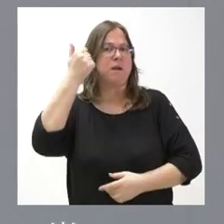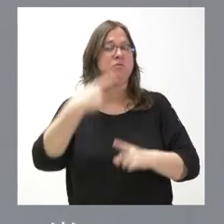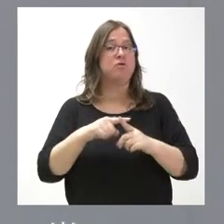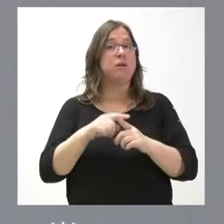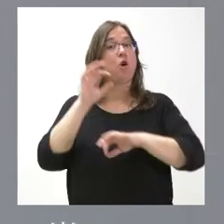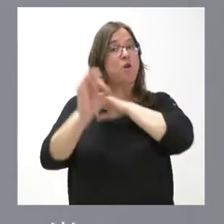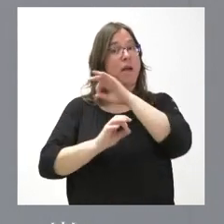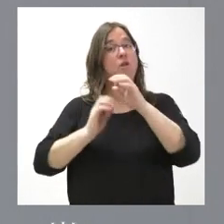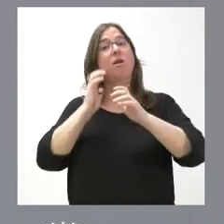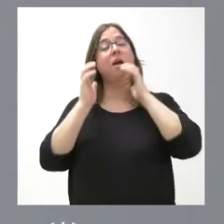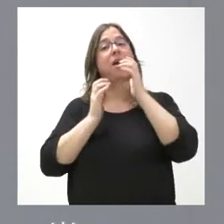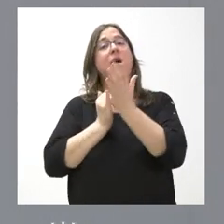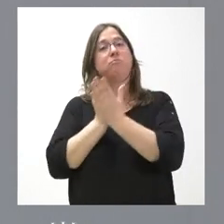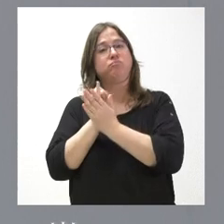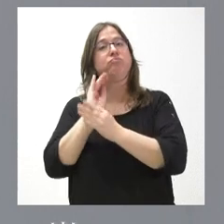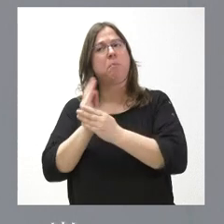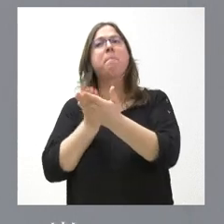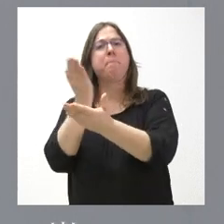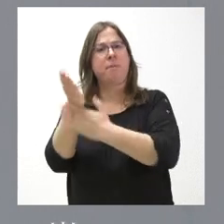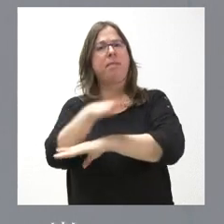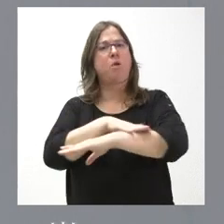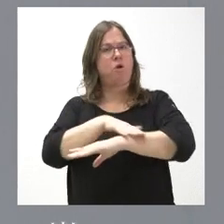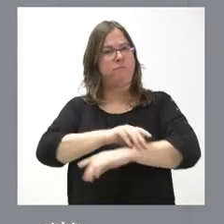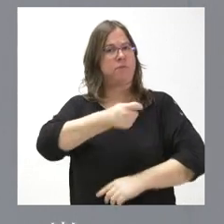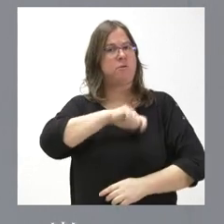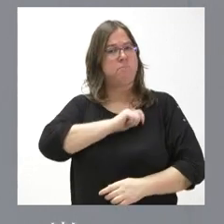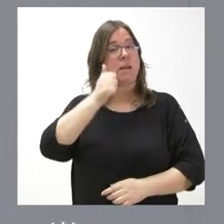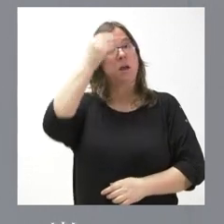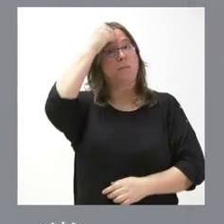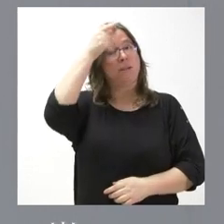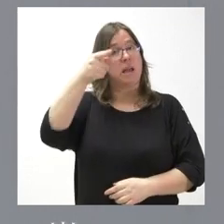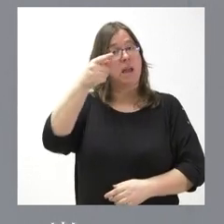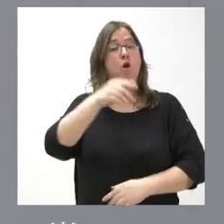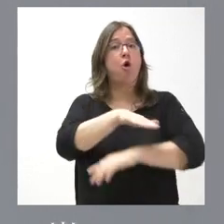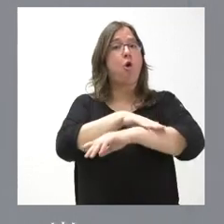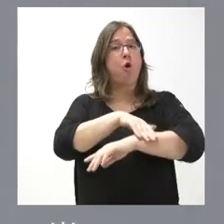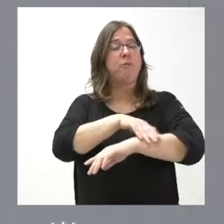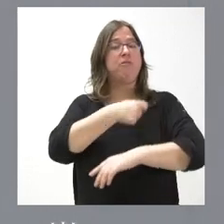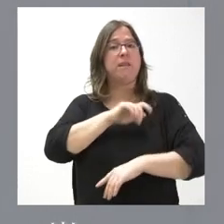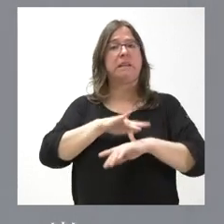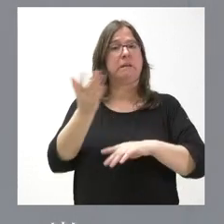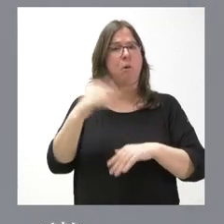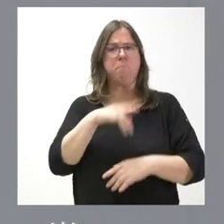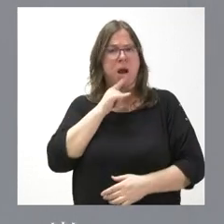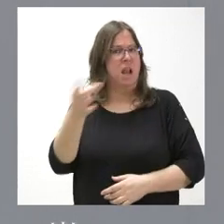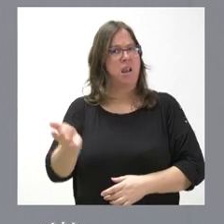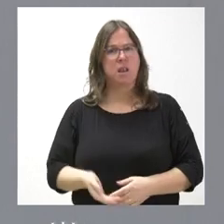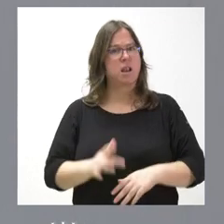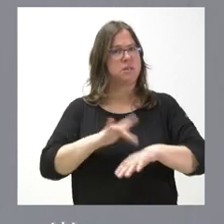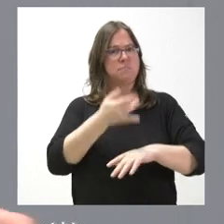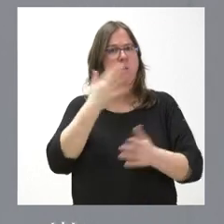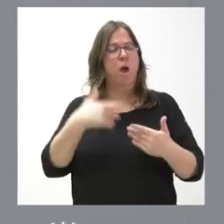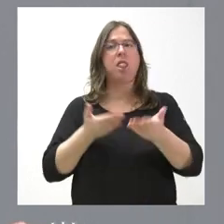organizaciones agrarias al Gobierno de España. Creemos que el Gobierno de España hace mal siendo insensible a estas demandas, a estas